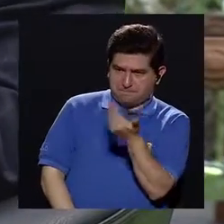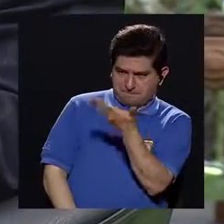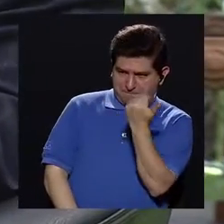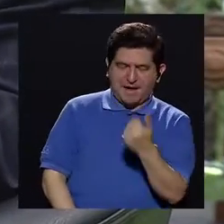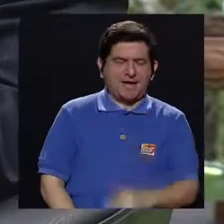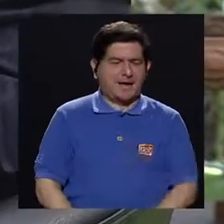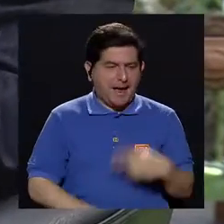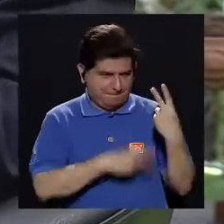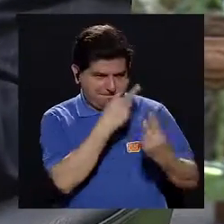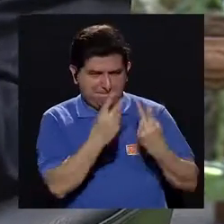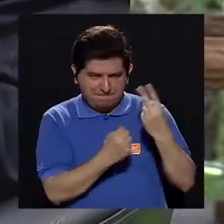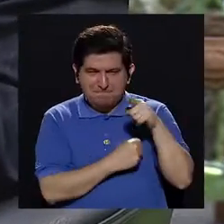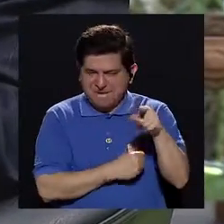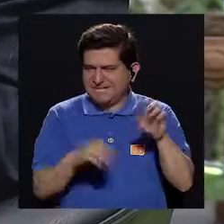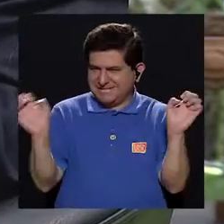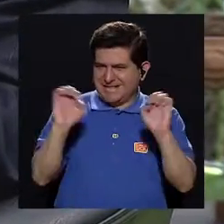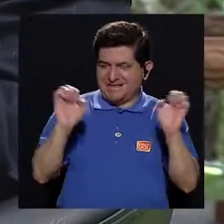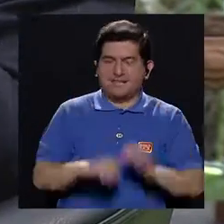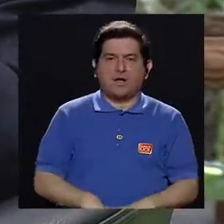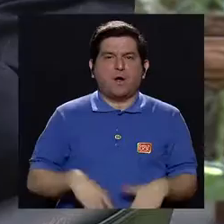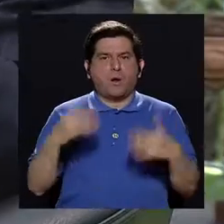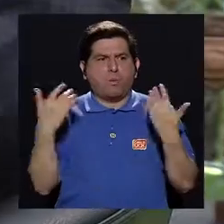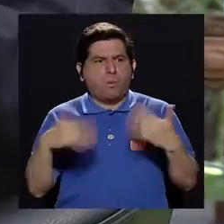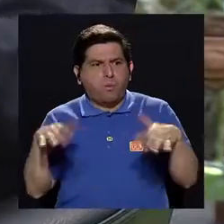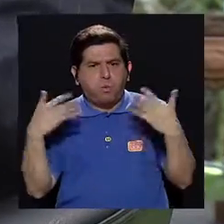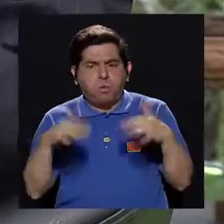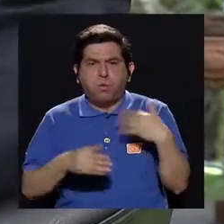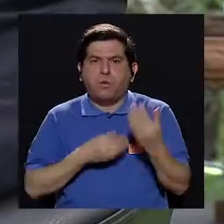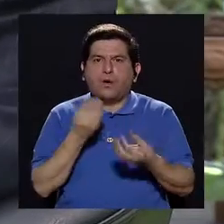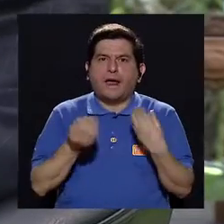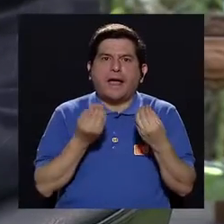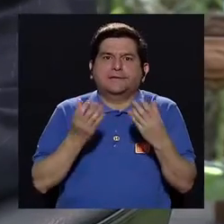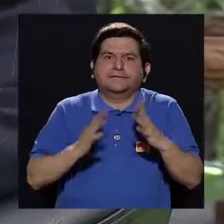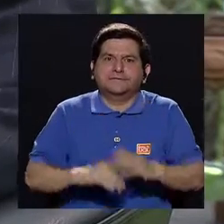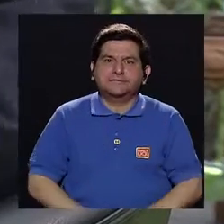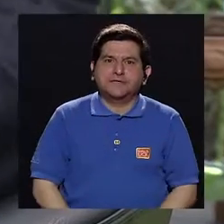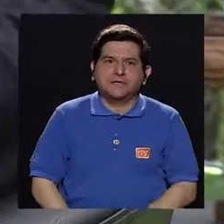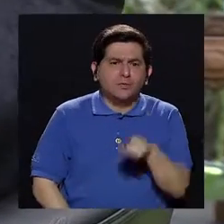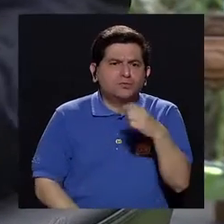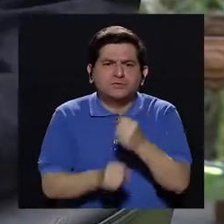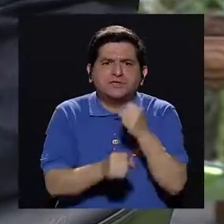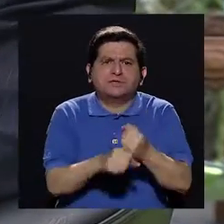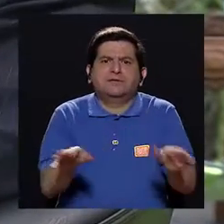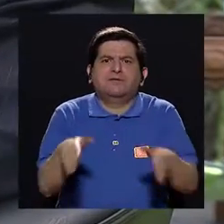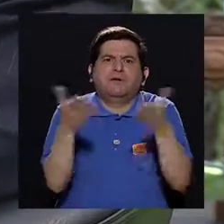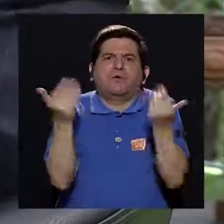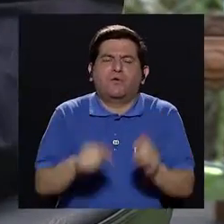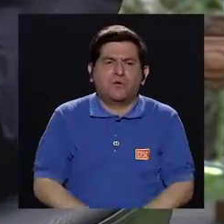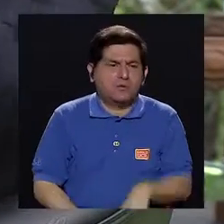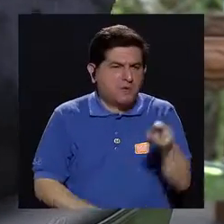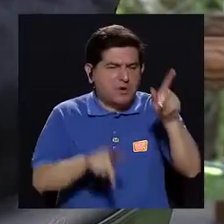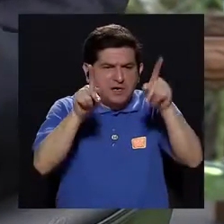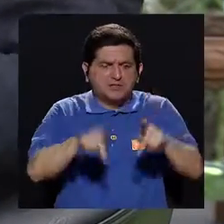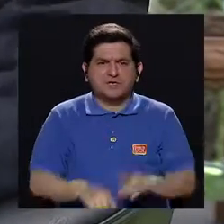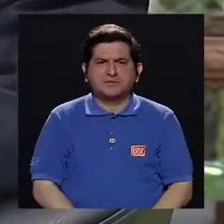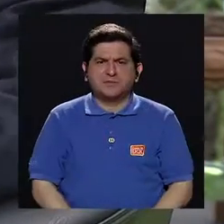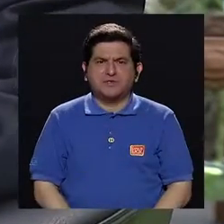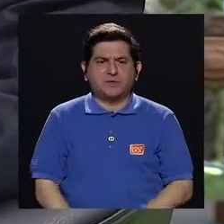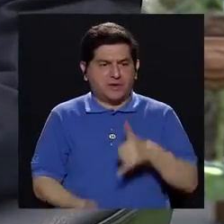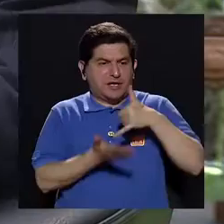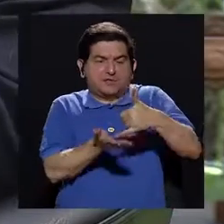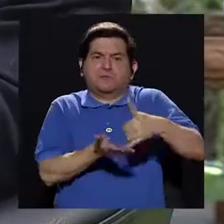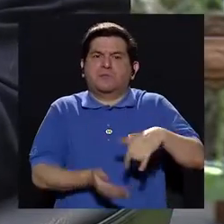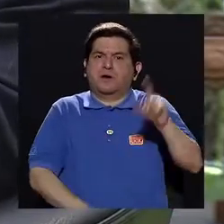venga, venga y vamos a dar una vueltita al servicio de emergencias. Dios santo, dice, pero ¿cómo hacen aquí? ¿Cómo hacen? Porque esta gente más bien hay que aliviar.